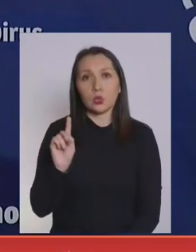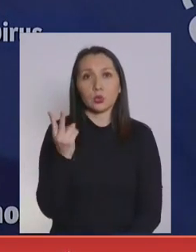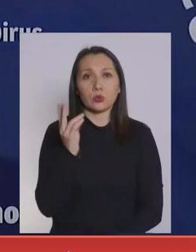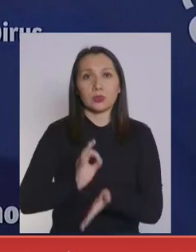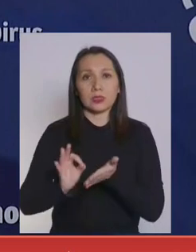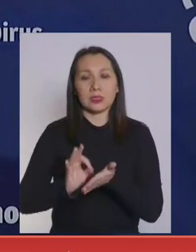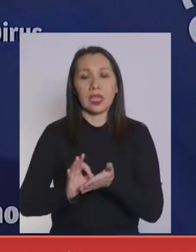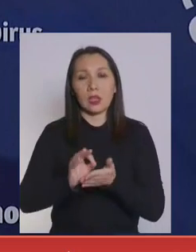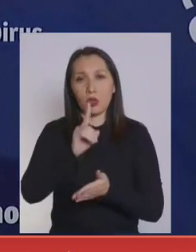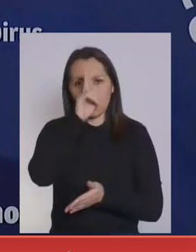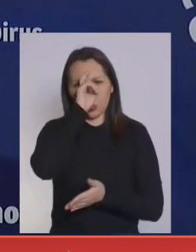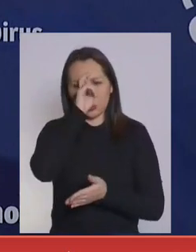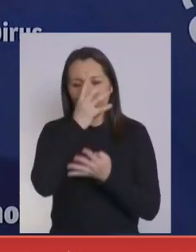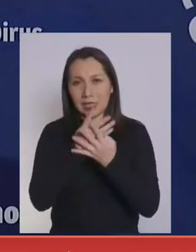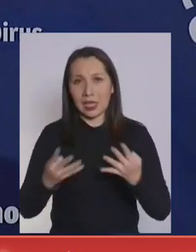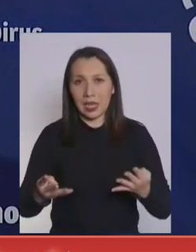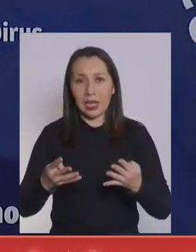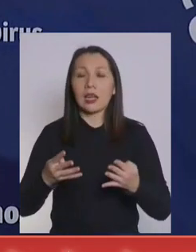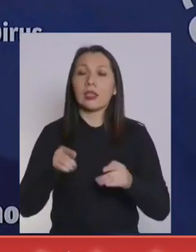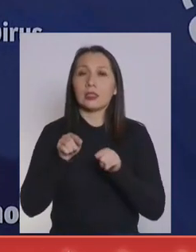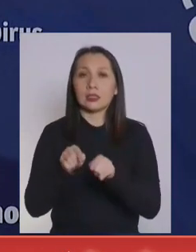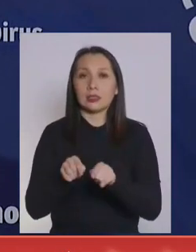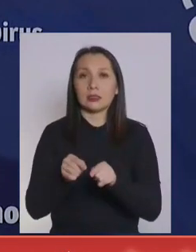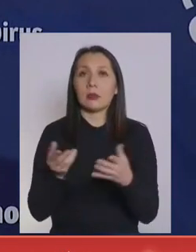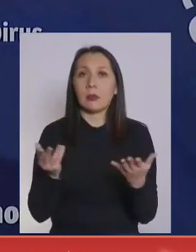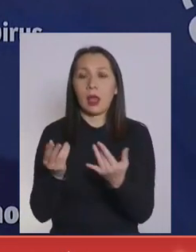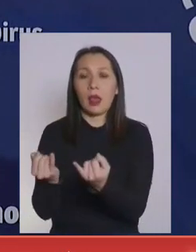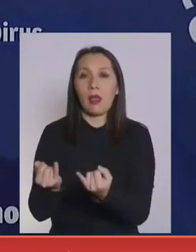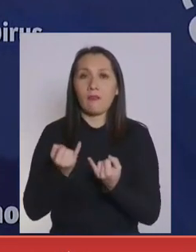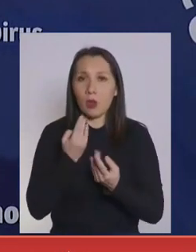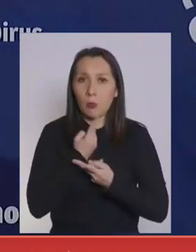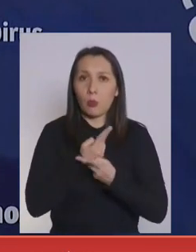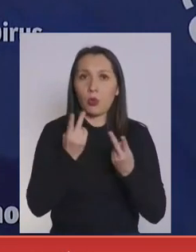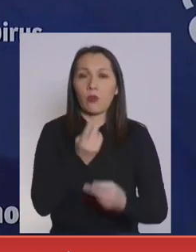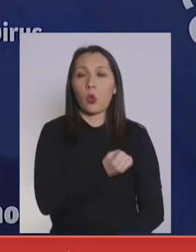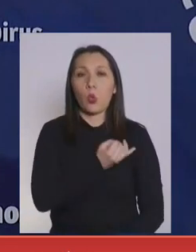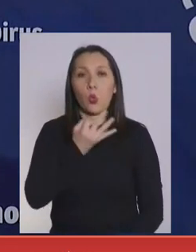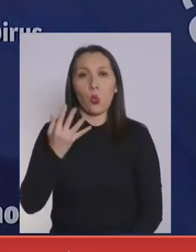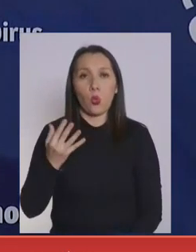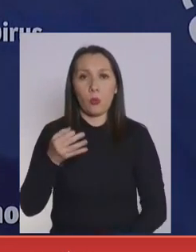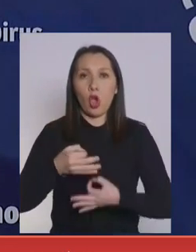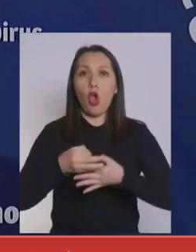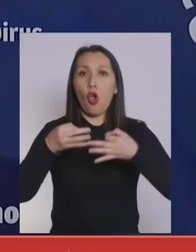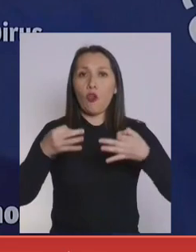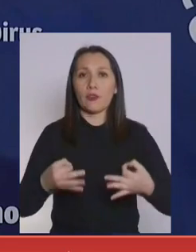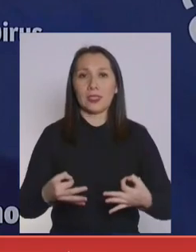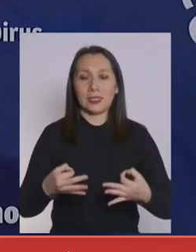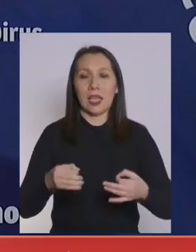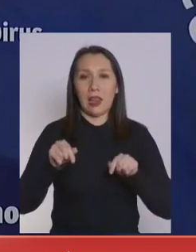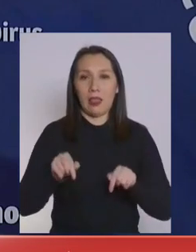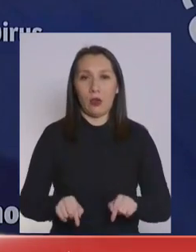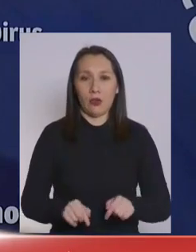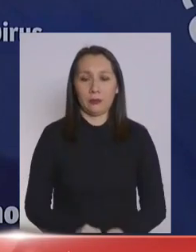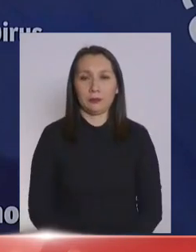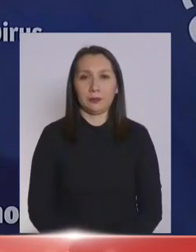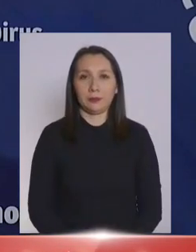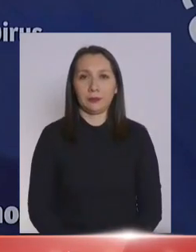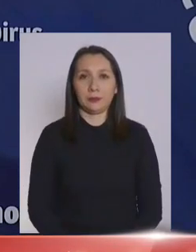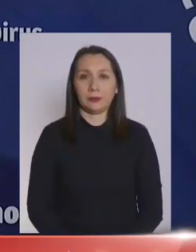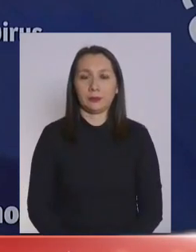subsecretario de redes asistenciales para que nos dé a conocer las cifras oficiales de hoy día.